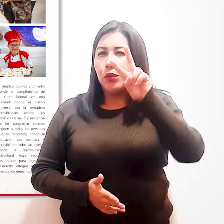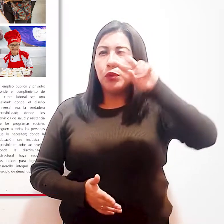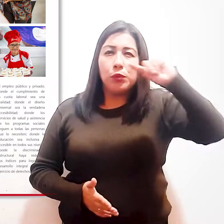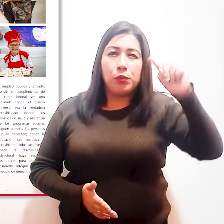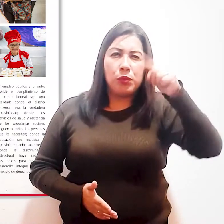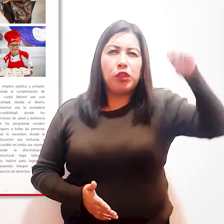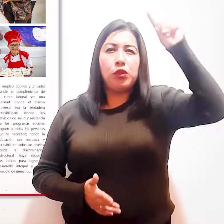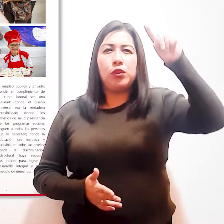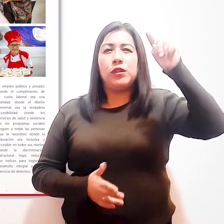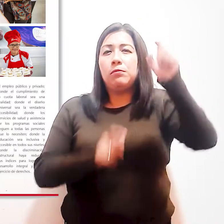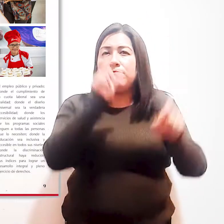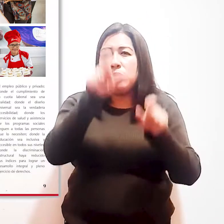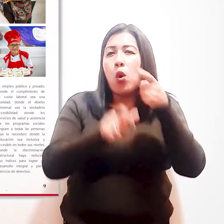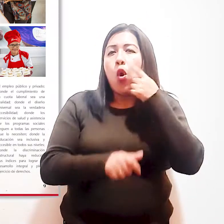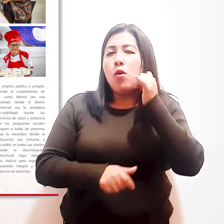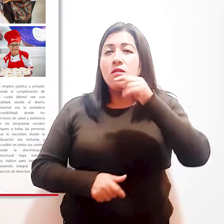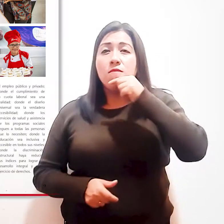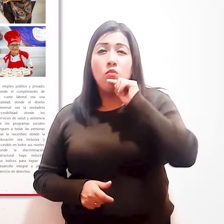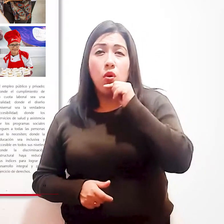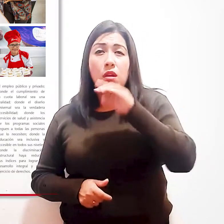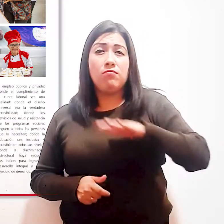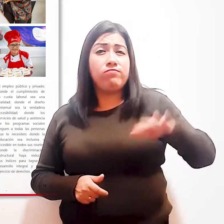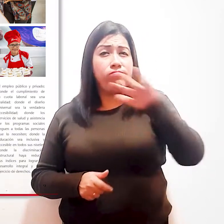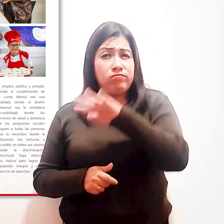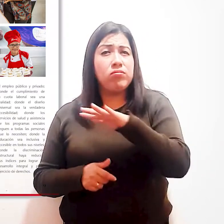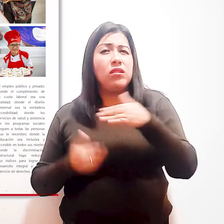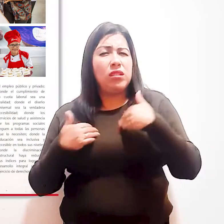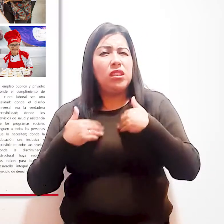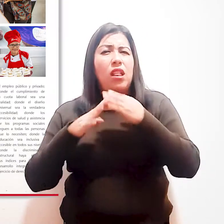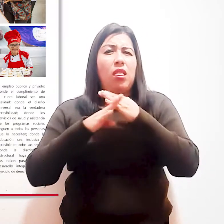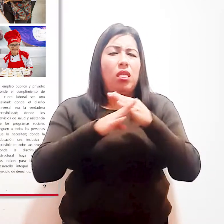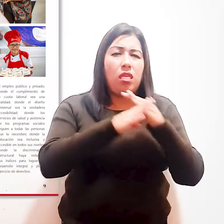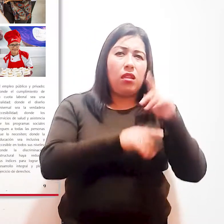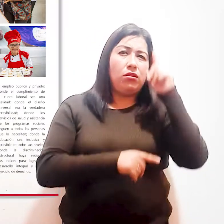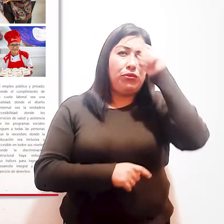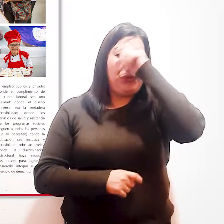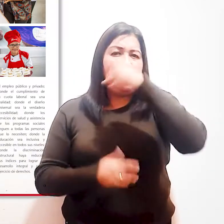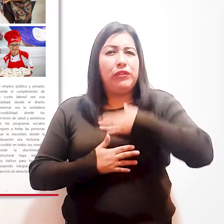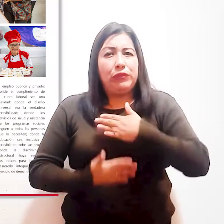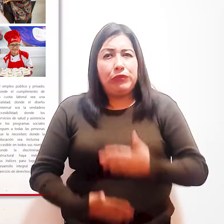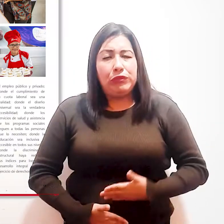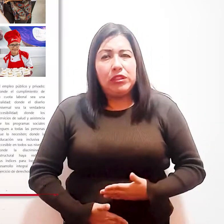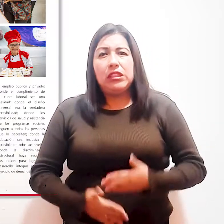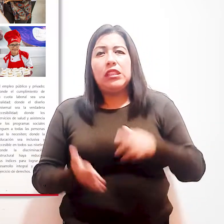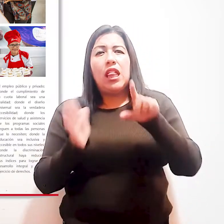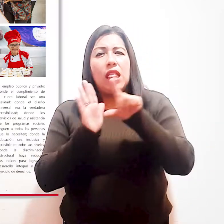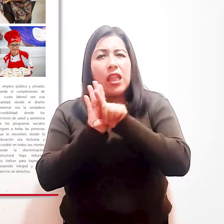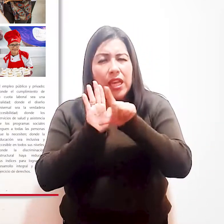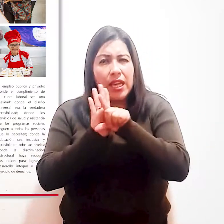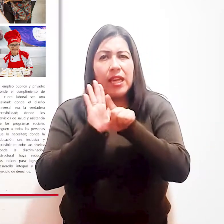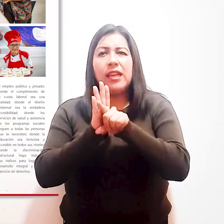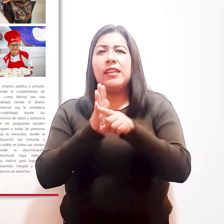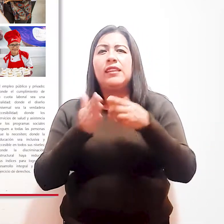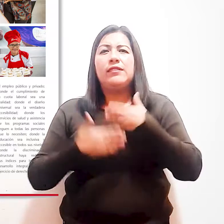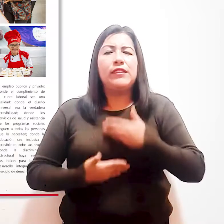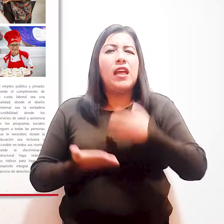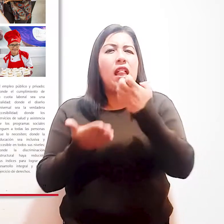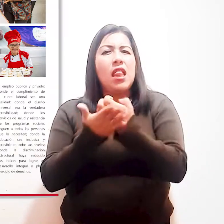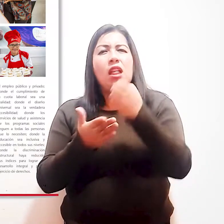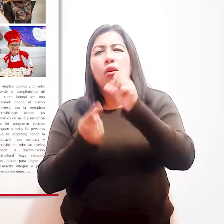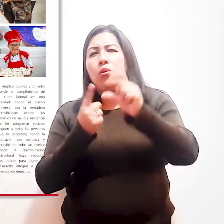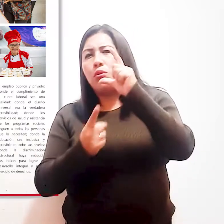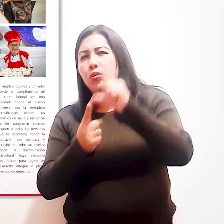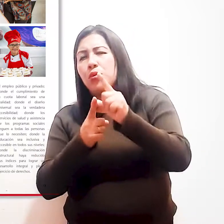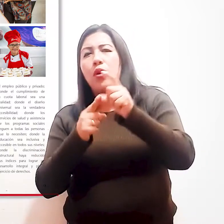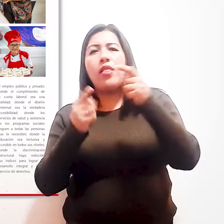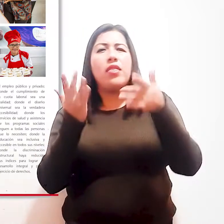de personas. Hombres y mujeres se enfrentan cada día a barreras físicas, legales, informativas, comunicacionales, económicas,